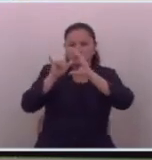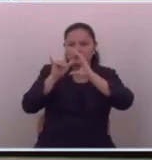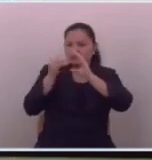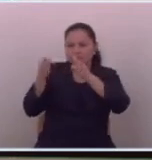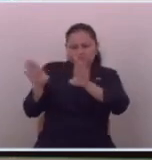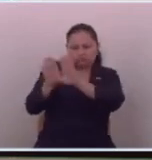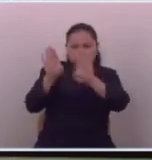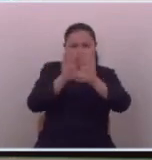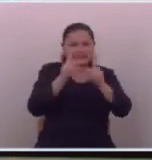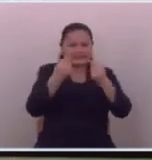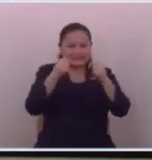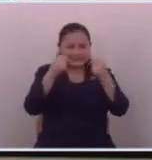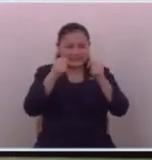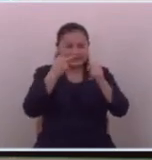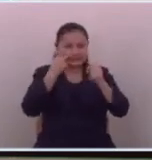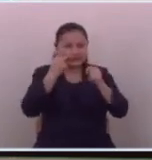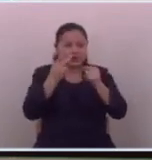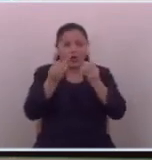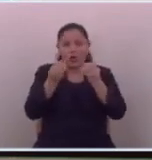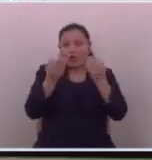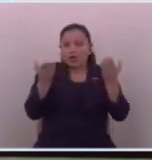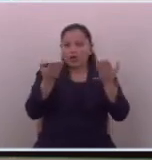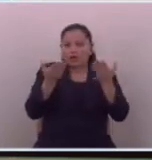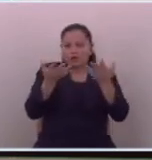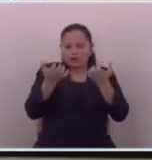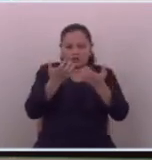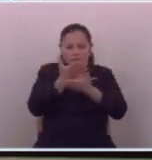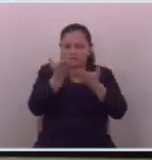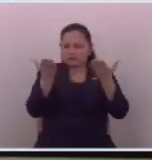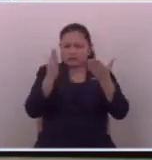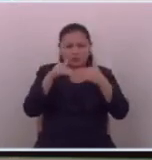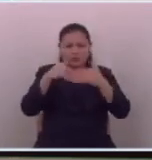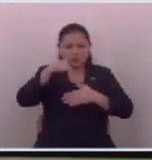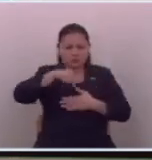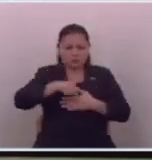si ahora están tratando de ver como así aquí es para todo